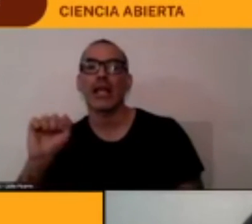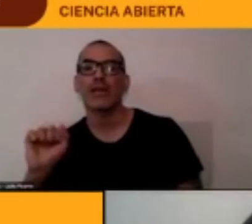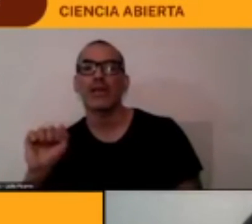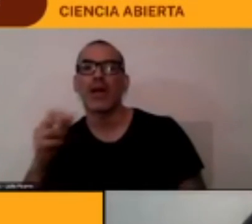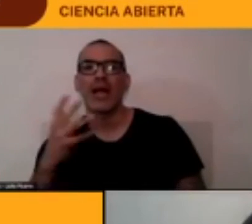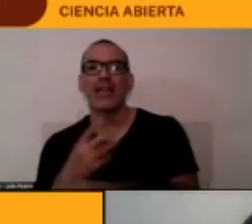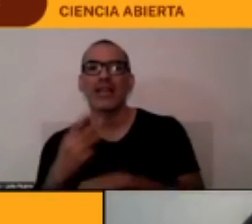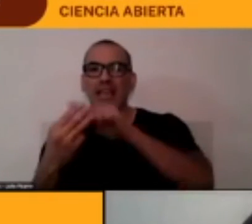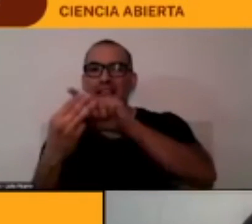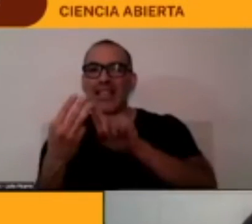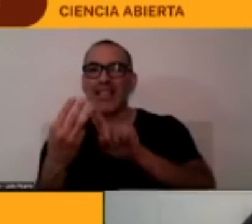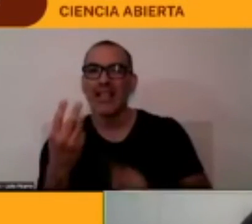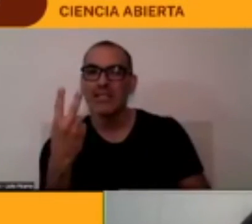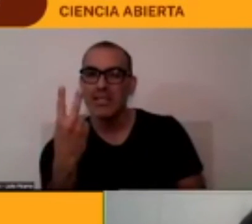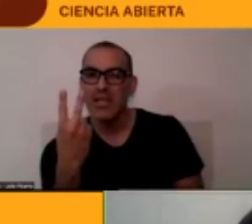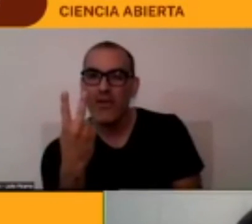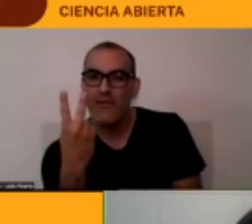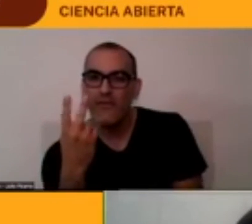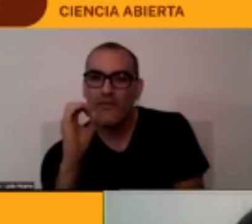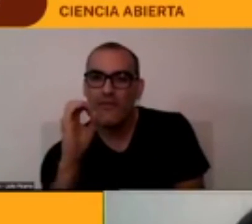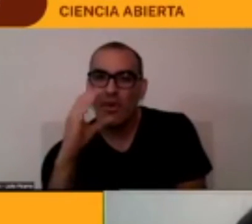y eso se